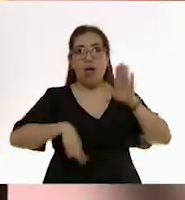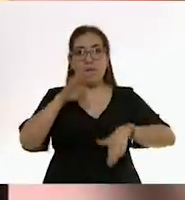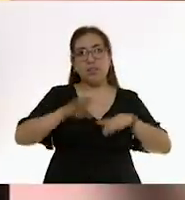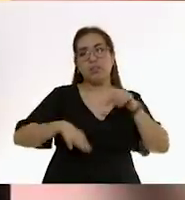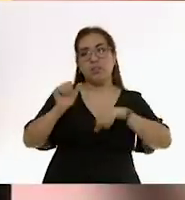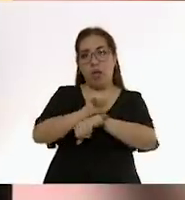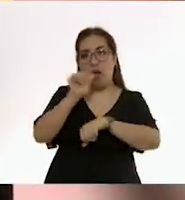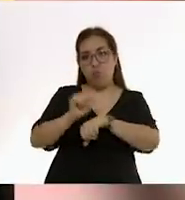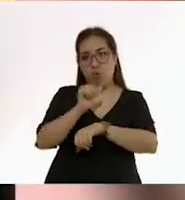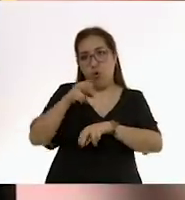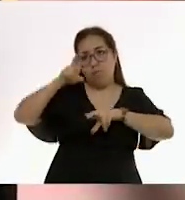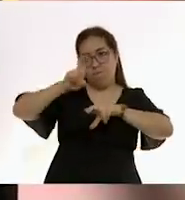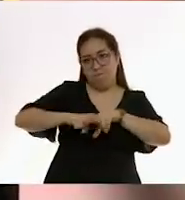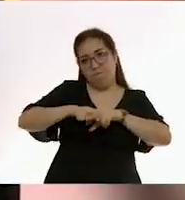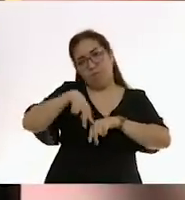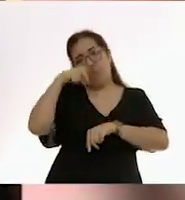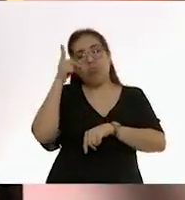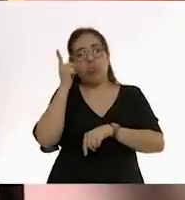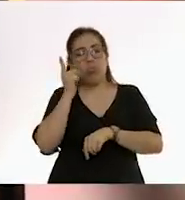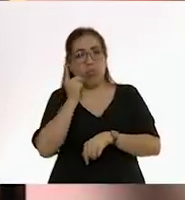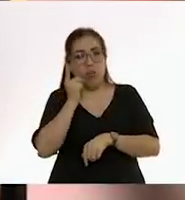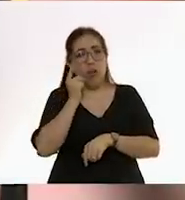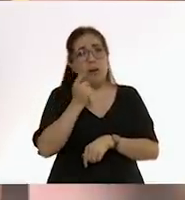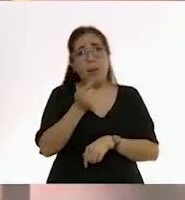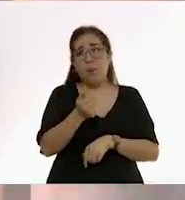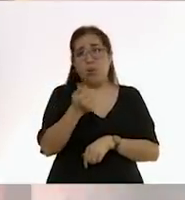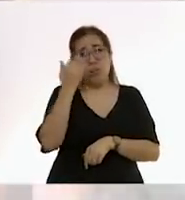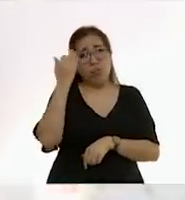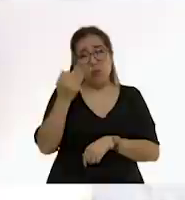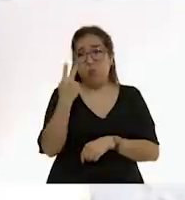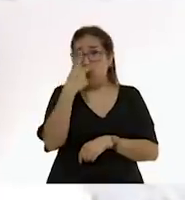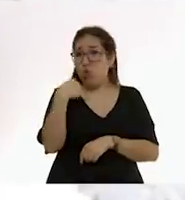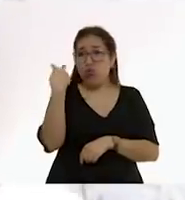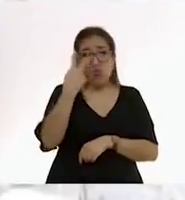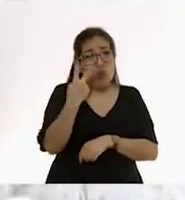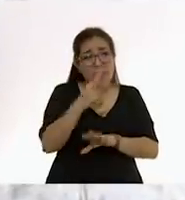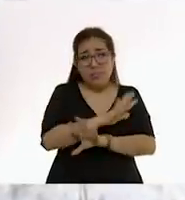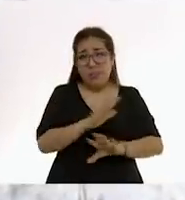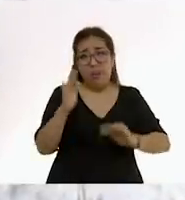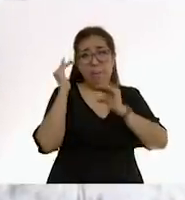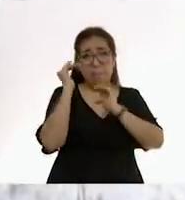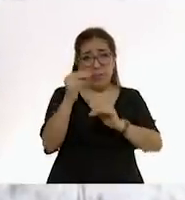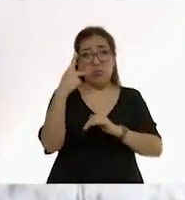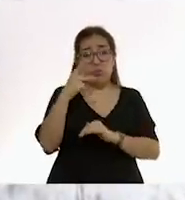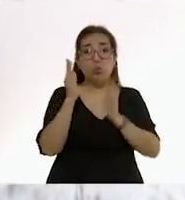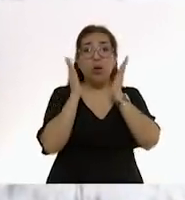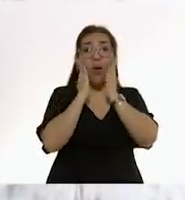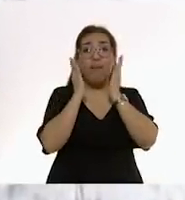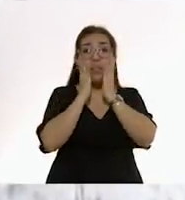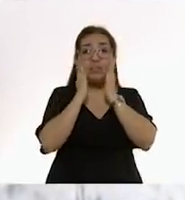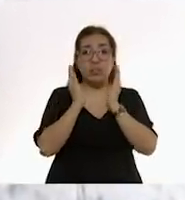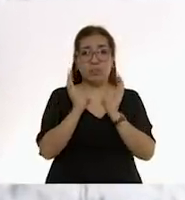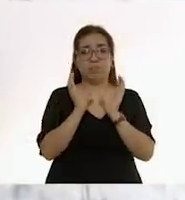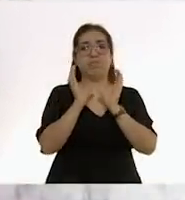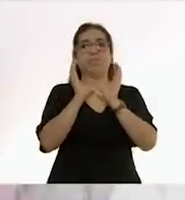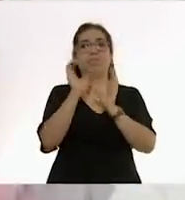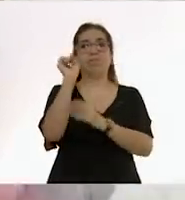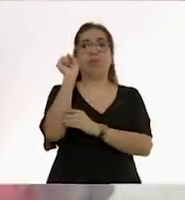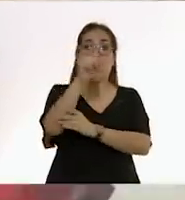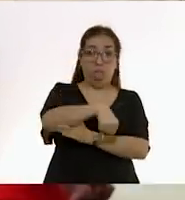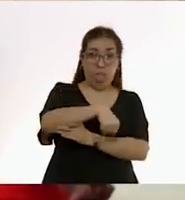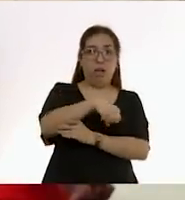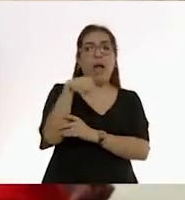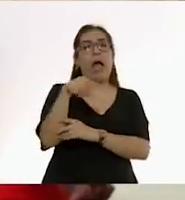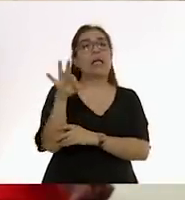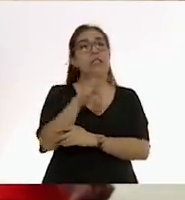suceda, se quedan dormidos ahí, pase poco tiempo ahí, máximo dos horas. Queremos que la cabecita del bebé esté erguida. Cuando la cabecita va para abajo, puede